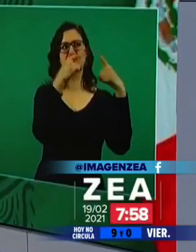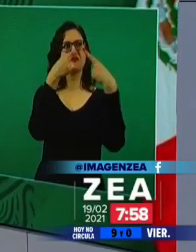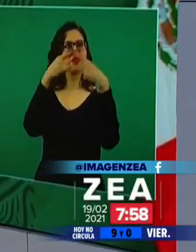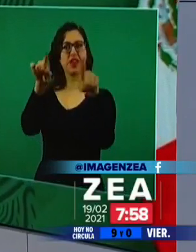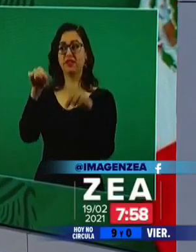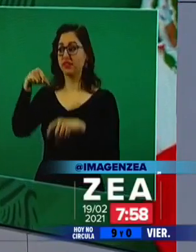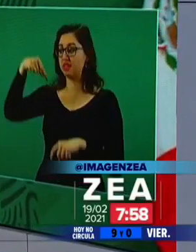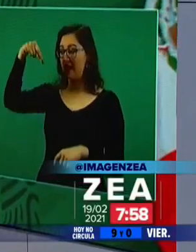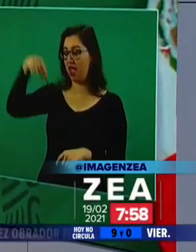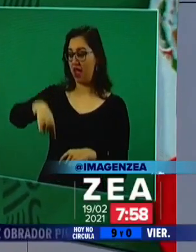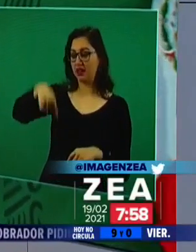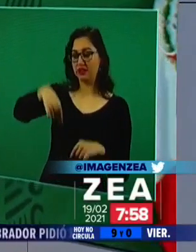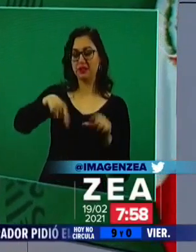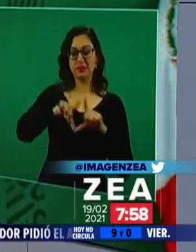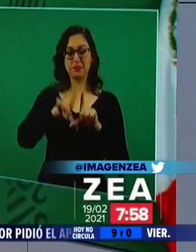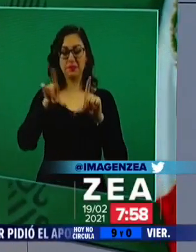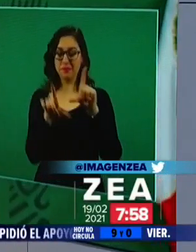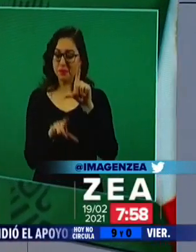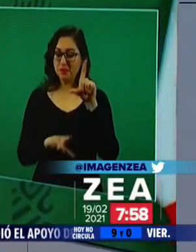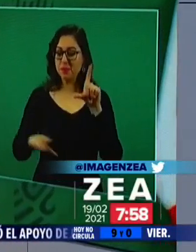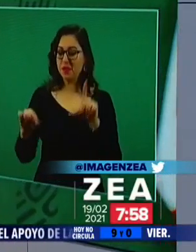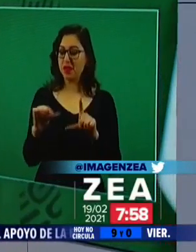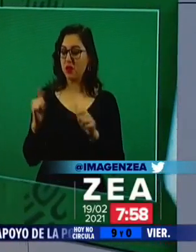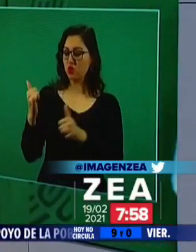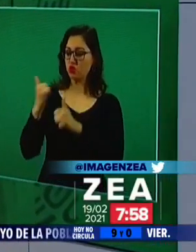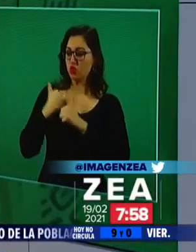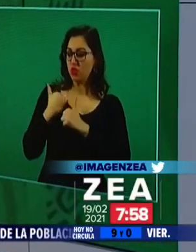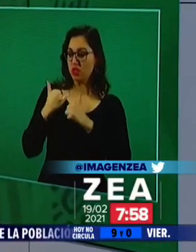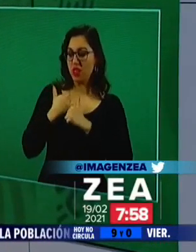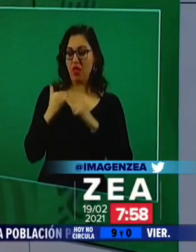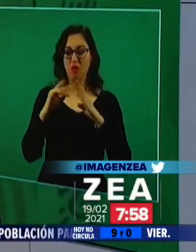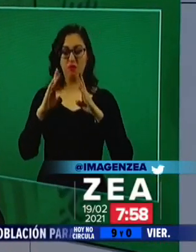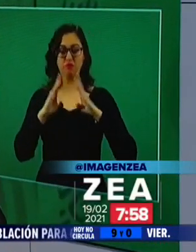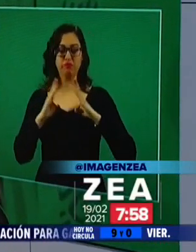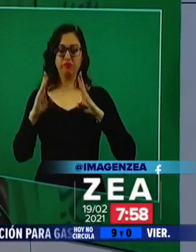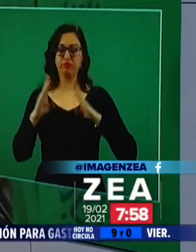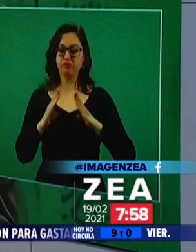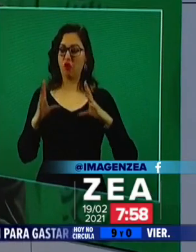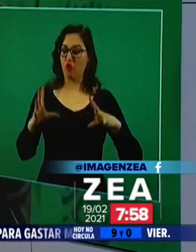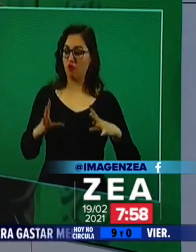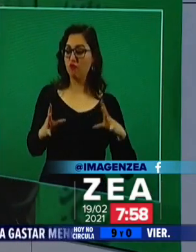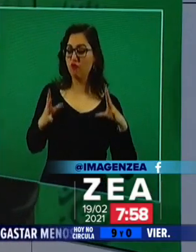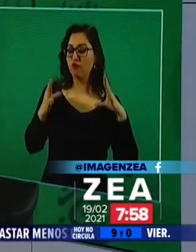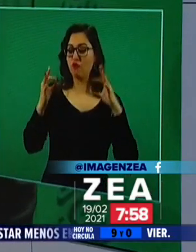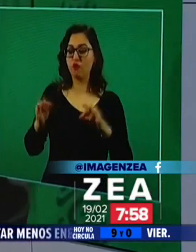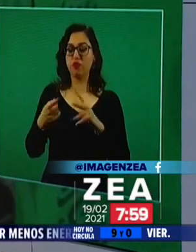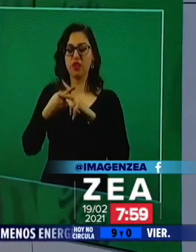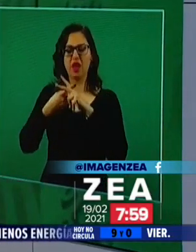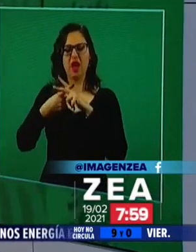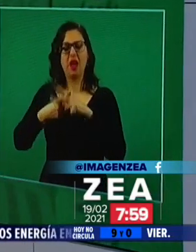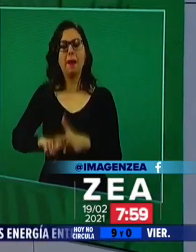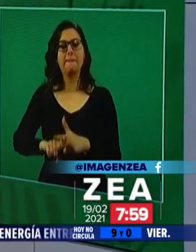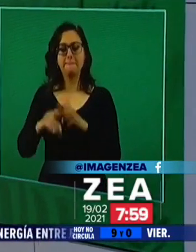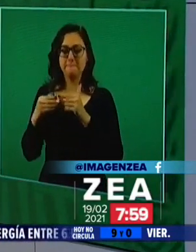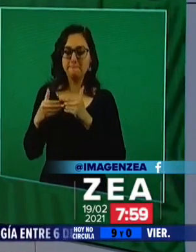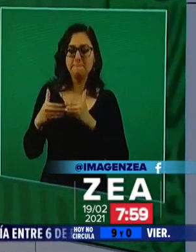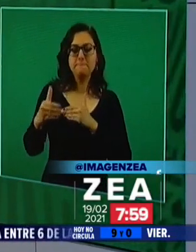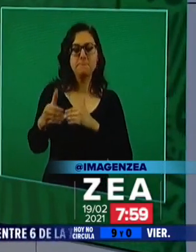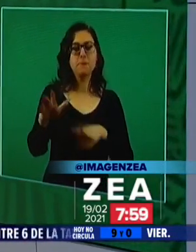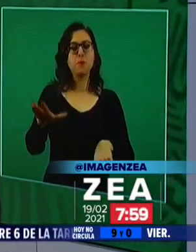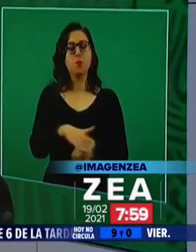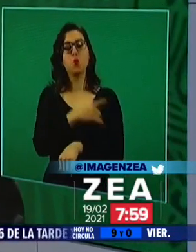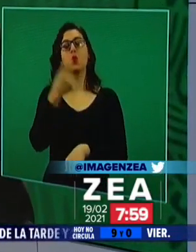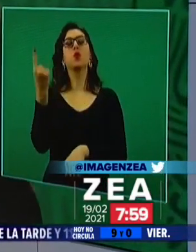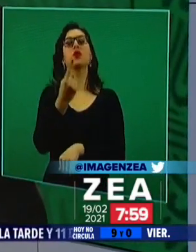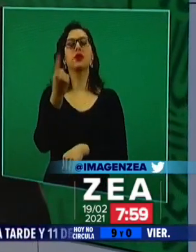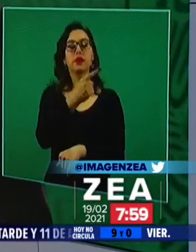En la conferencia mañanera de este viernes, el presidente López Obrador aseguró que la presente administración avanza en la atención a las causas que originan inseguridad y la violencia